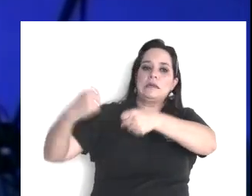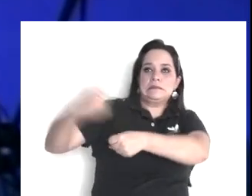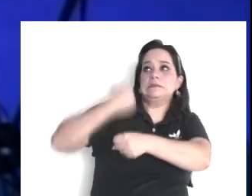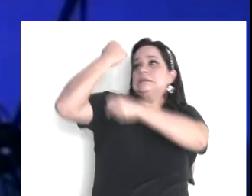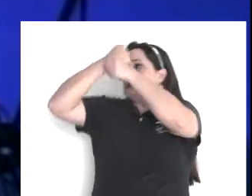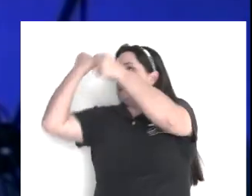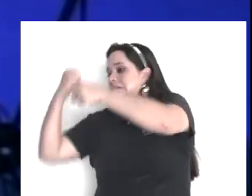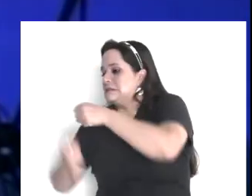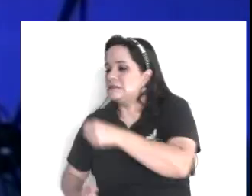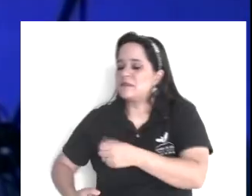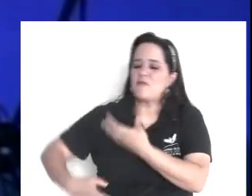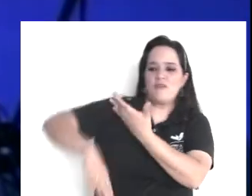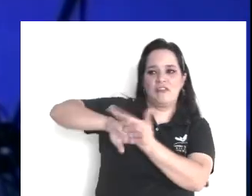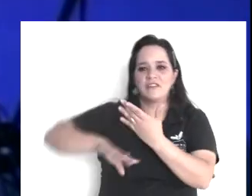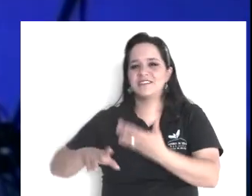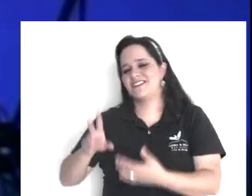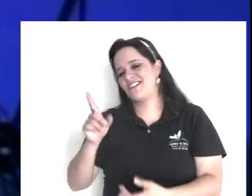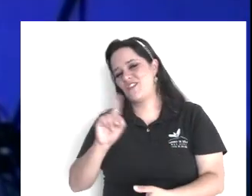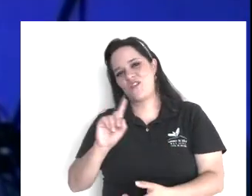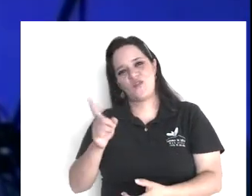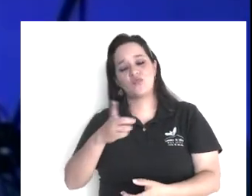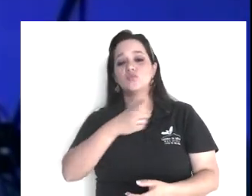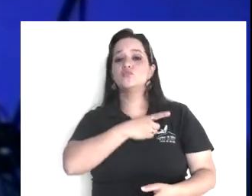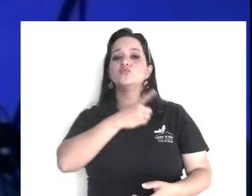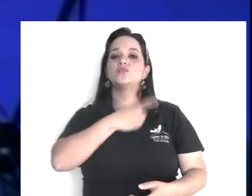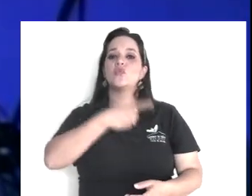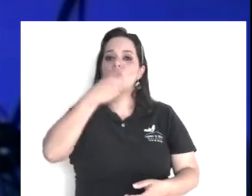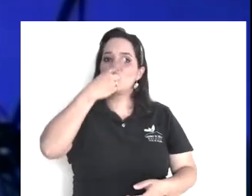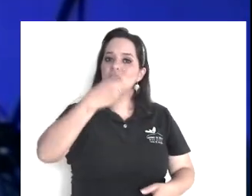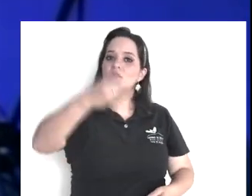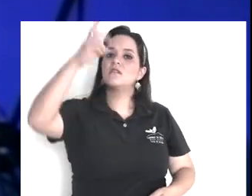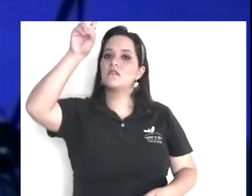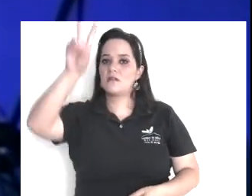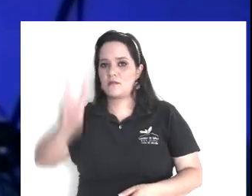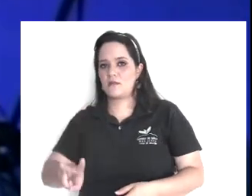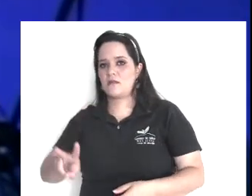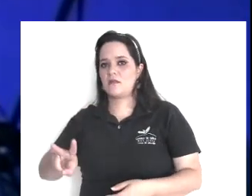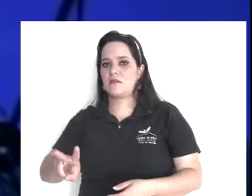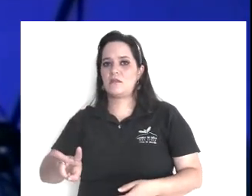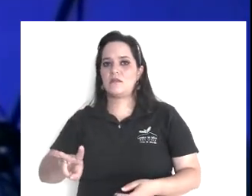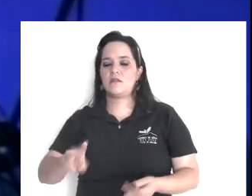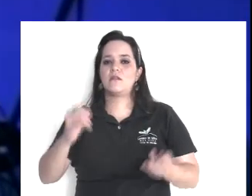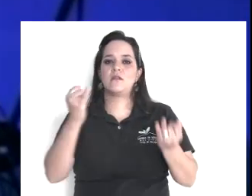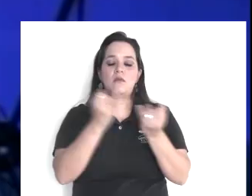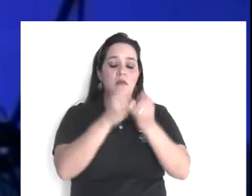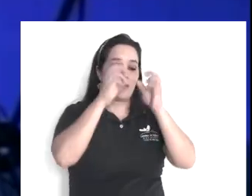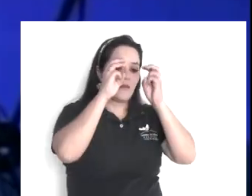entonces, haréis a él, al que acusó, como él pensó, hacer a su hermano,